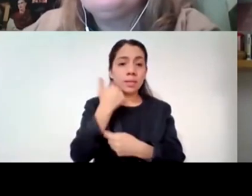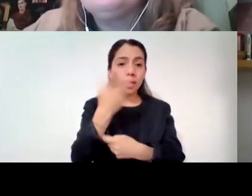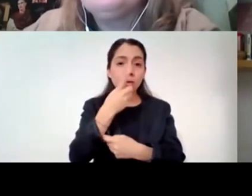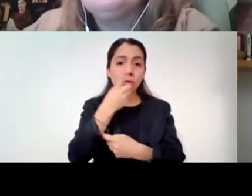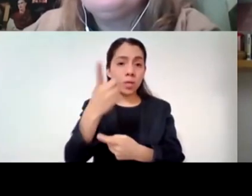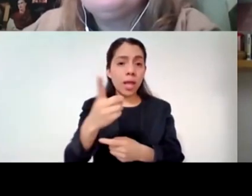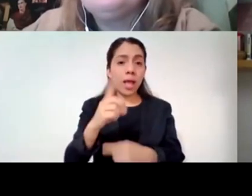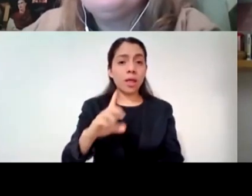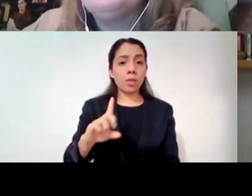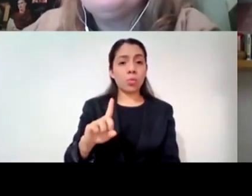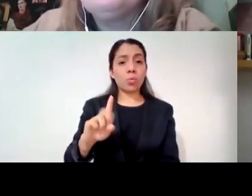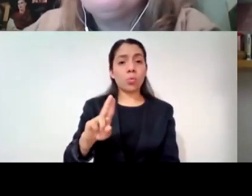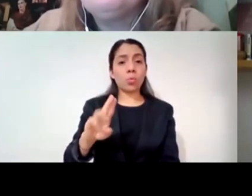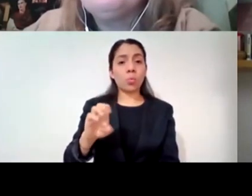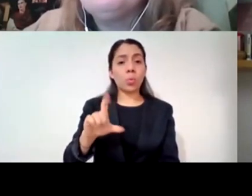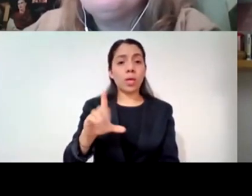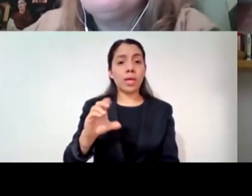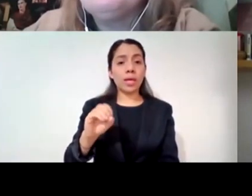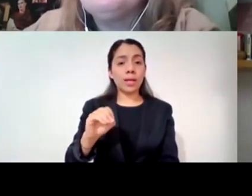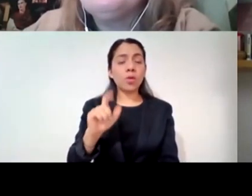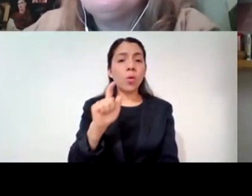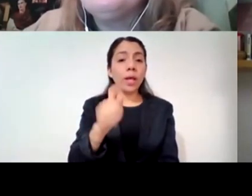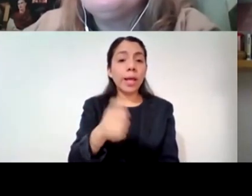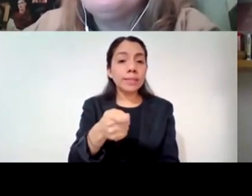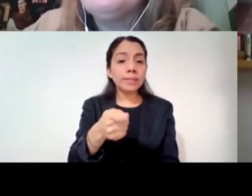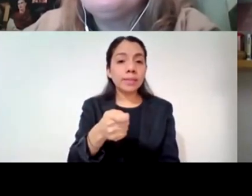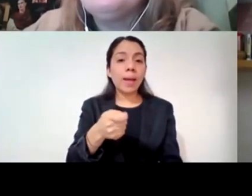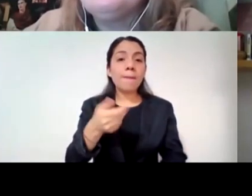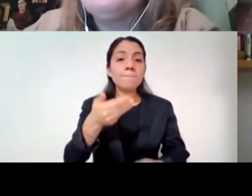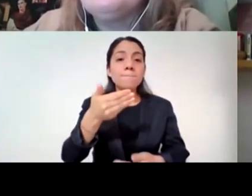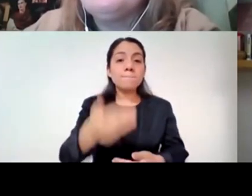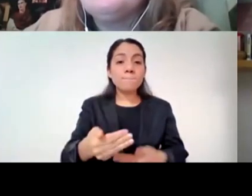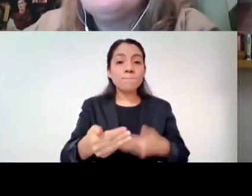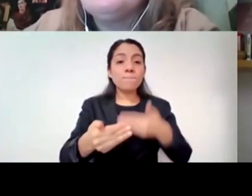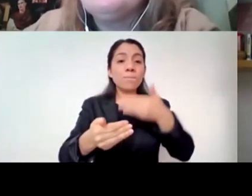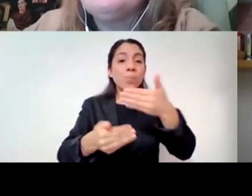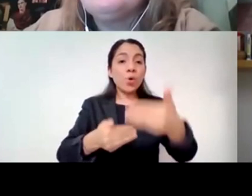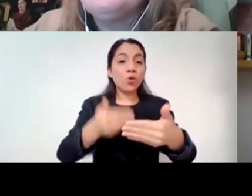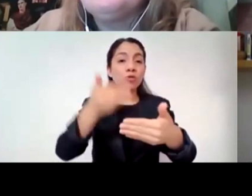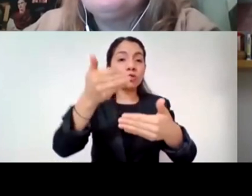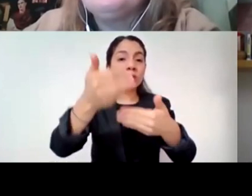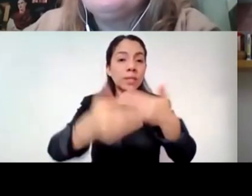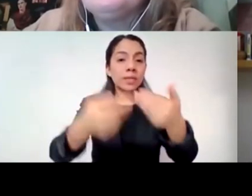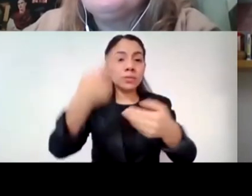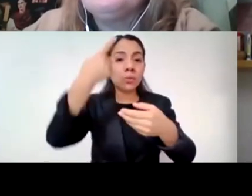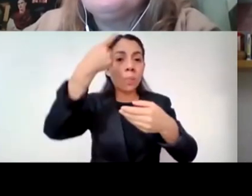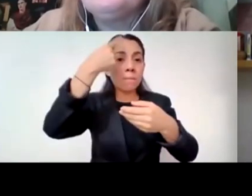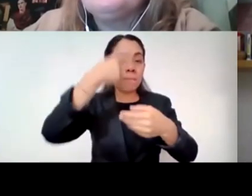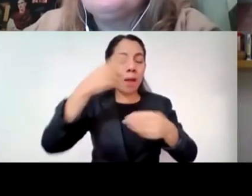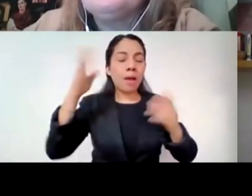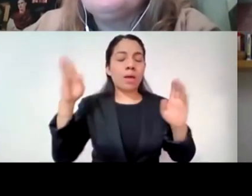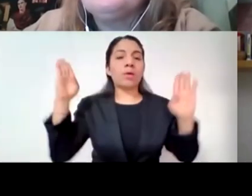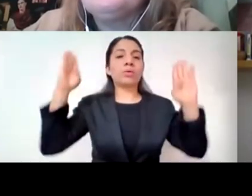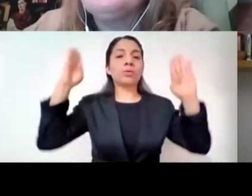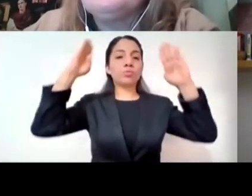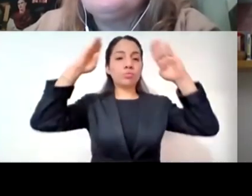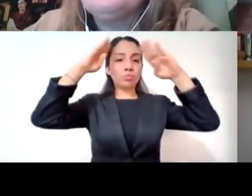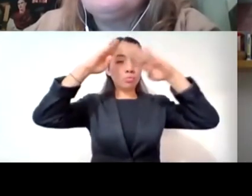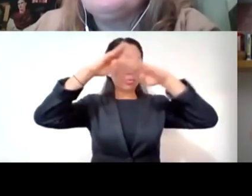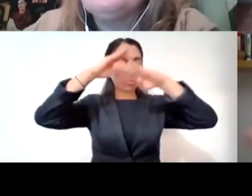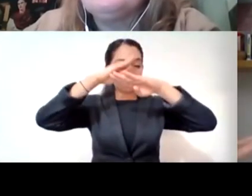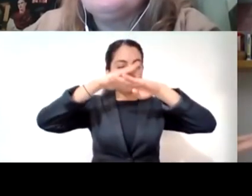un es eso es un proceso es un tiempo de recuperación de las que las personas necesitamos